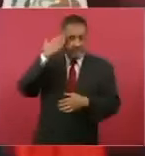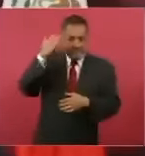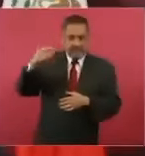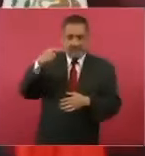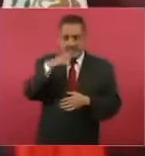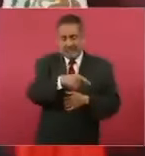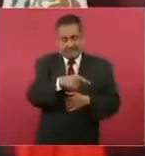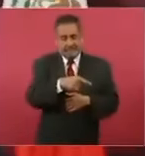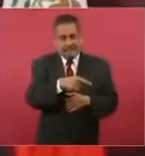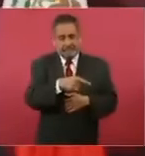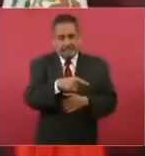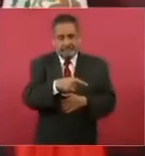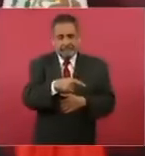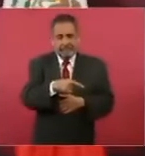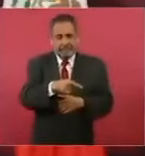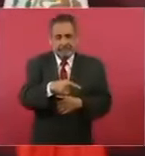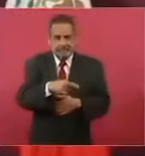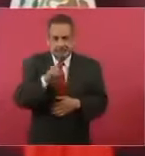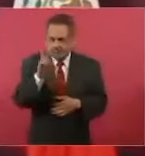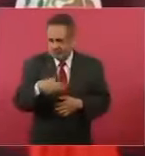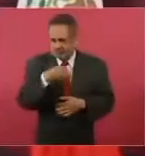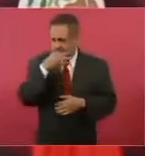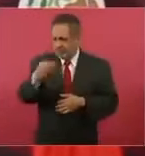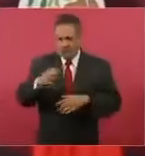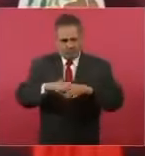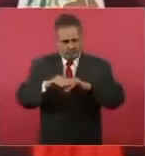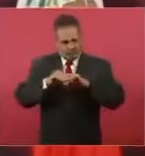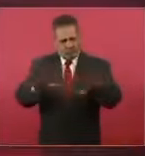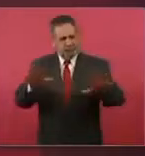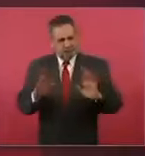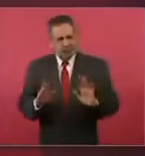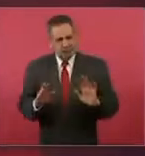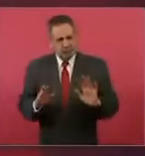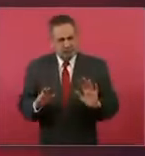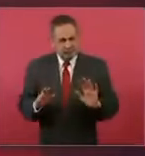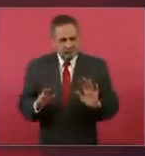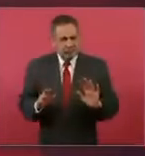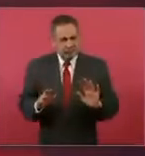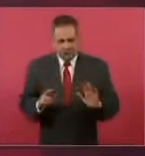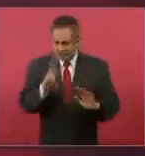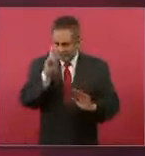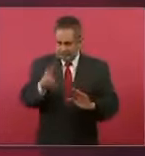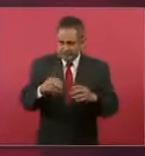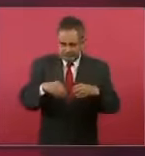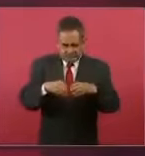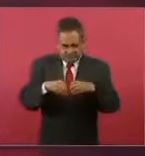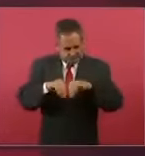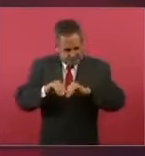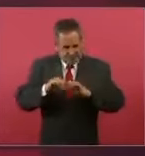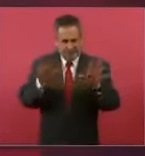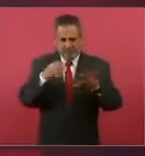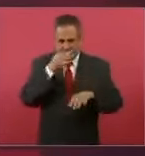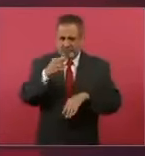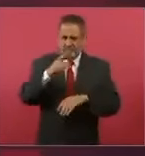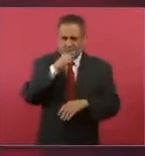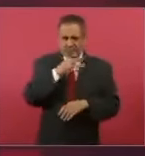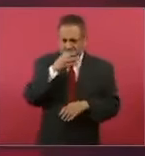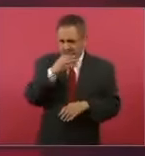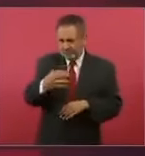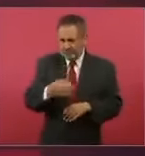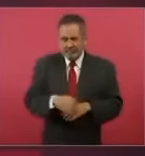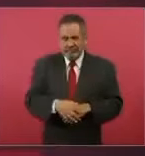para decirlo claro y rápido,